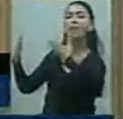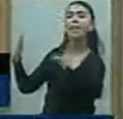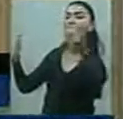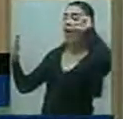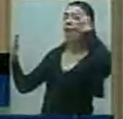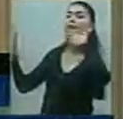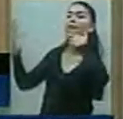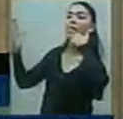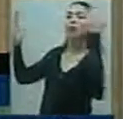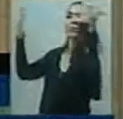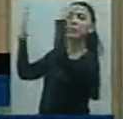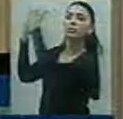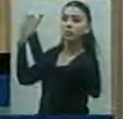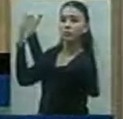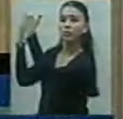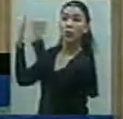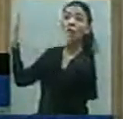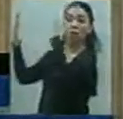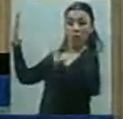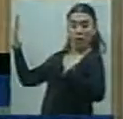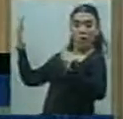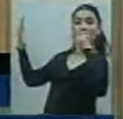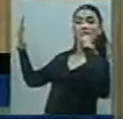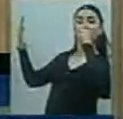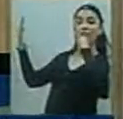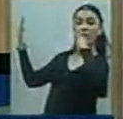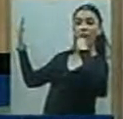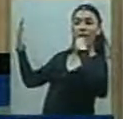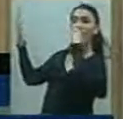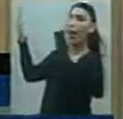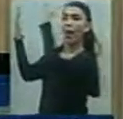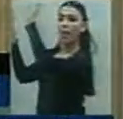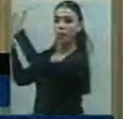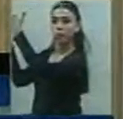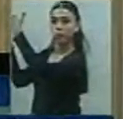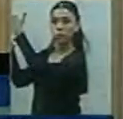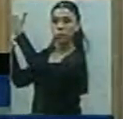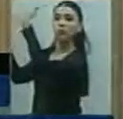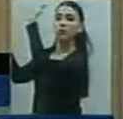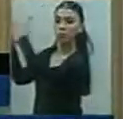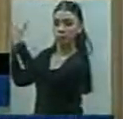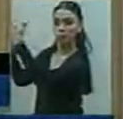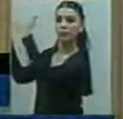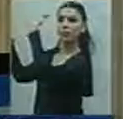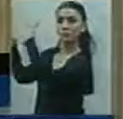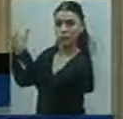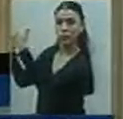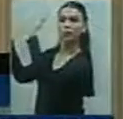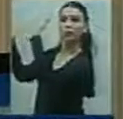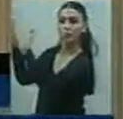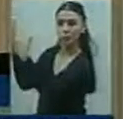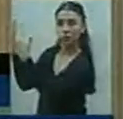que sin haber sido consultado, el ex directivo, y estaba sentado en el sillón de la presidencia